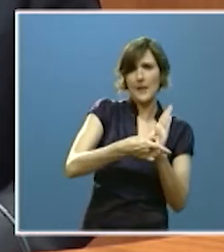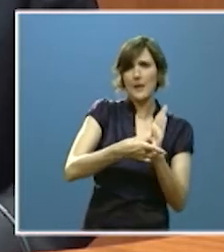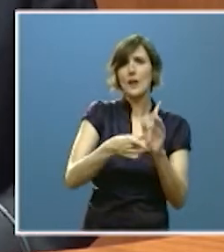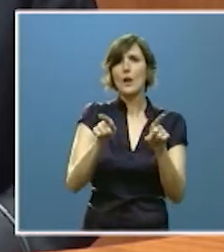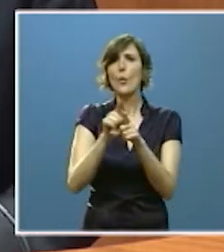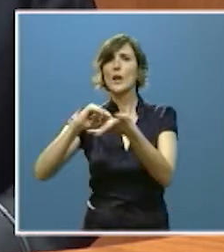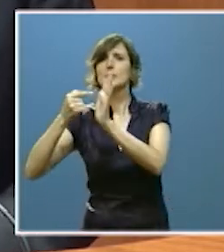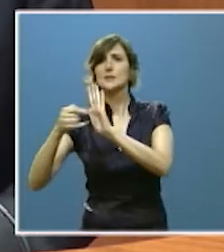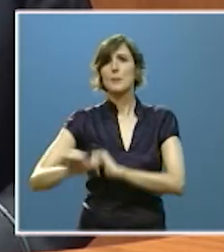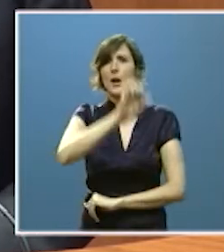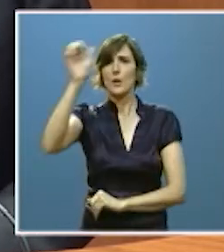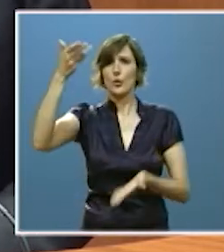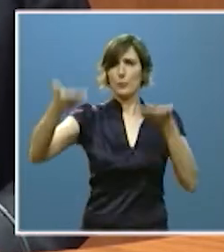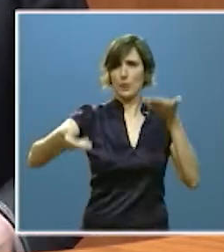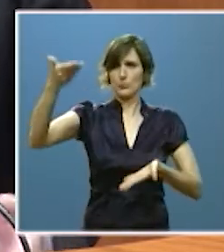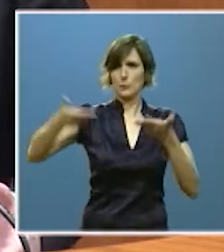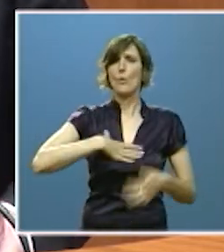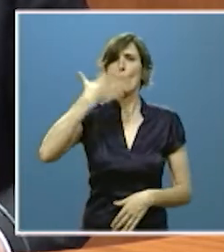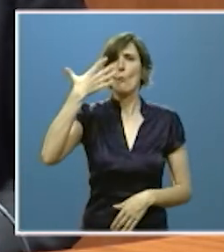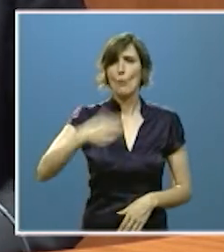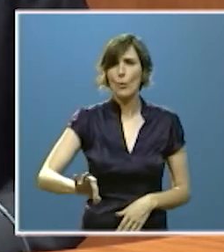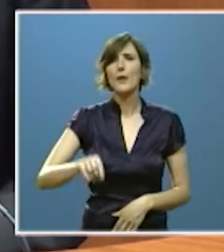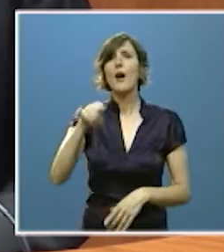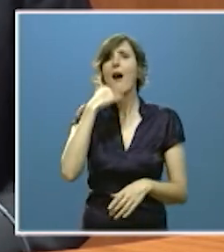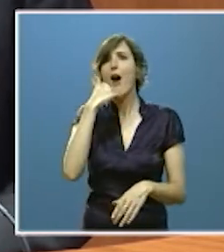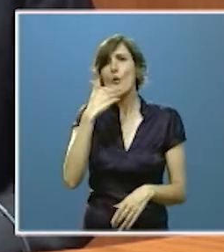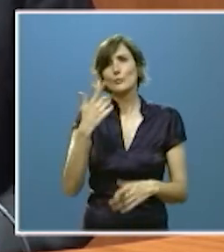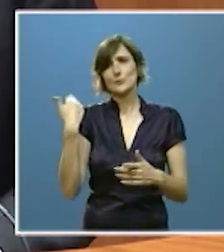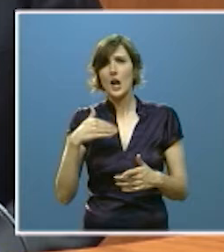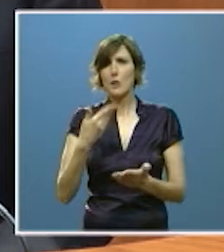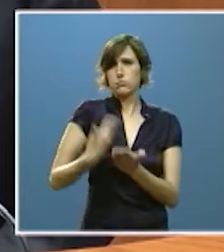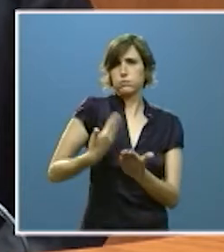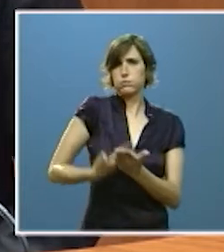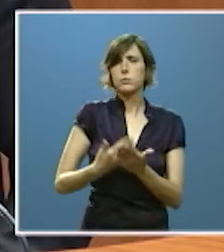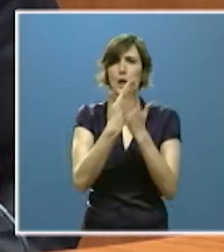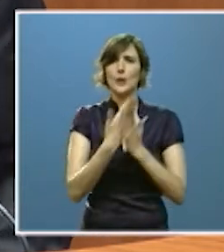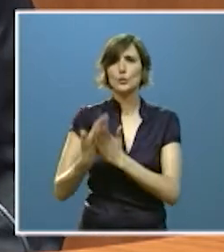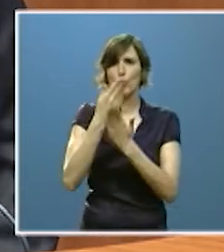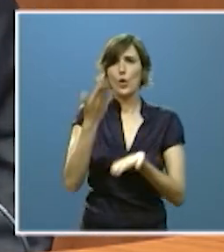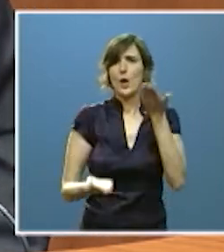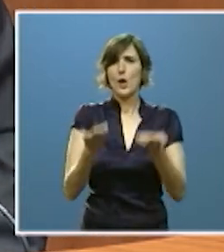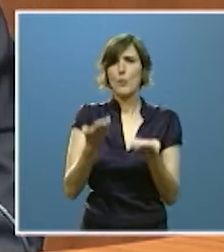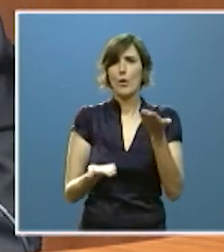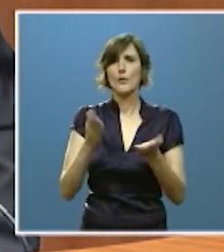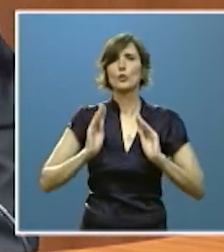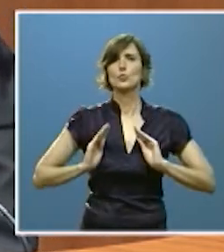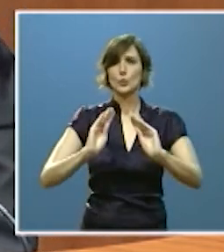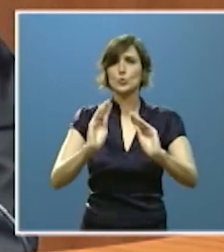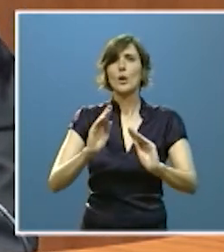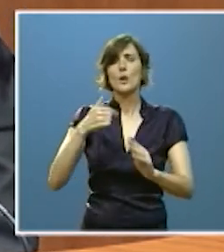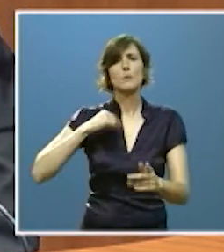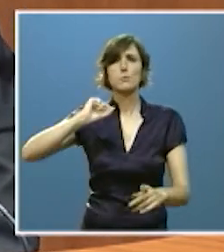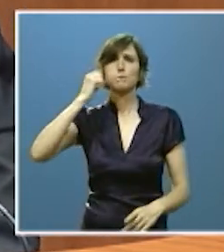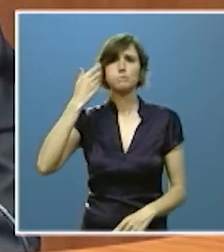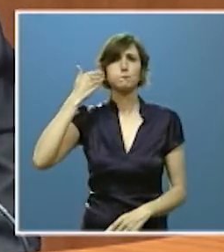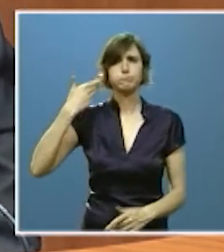sistemas europeos algo avalado y reconocido por diversos estudios y evaluaciones el más conocido el